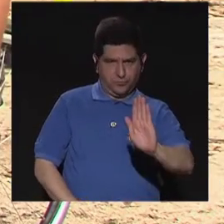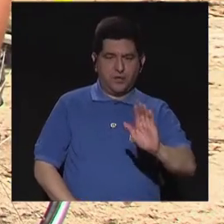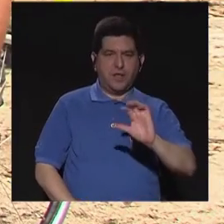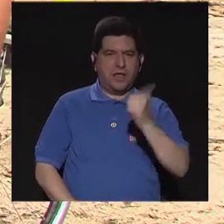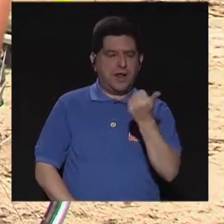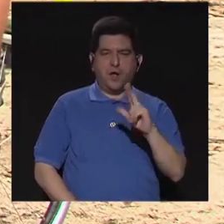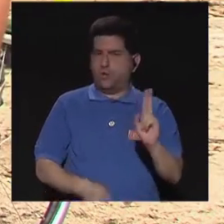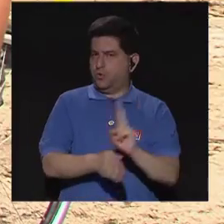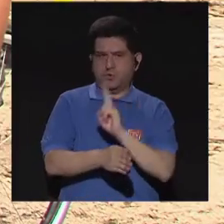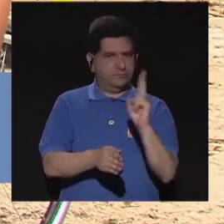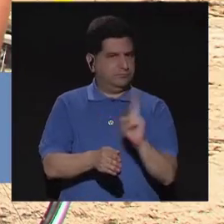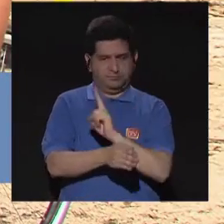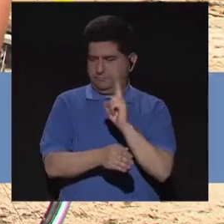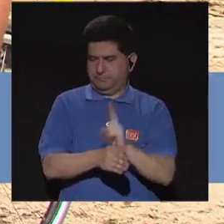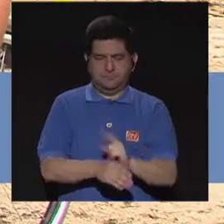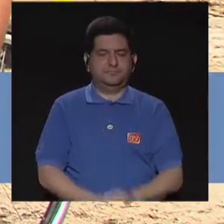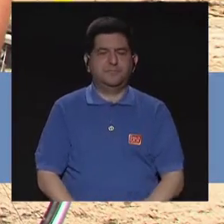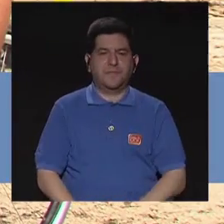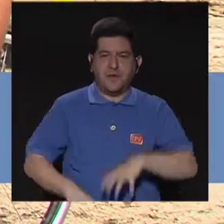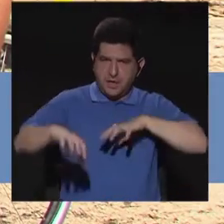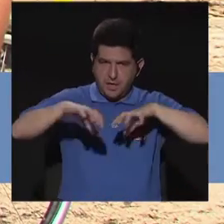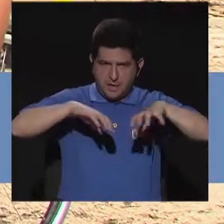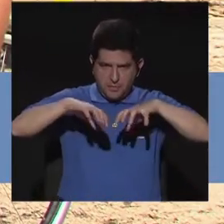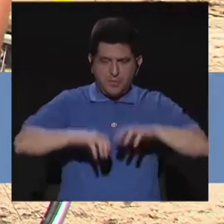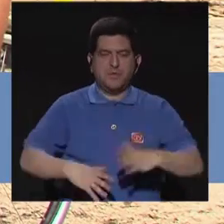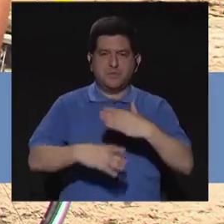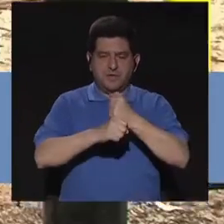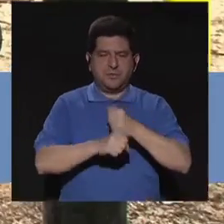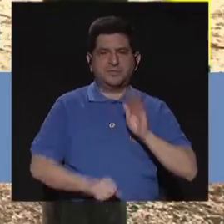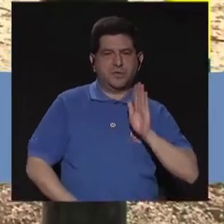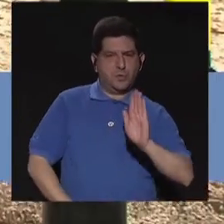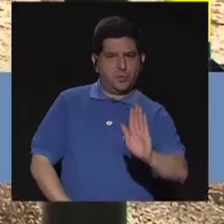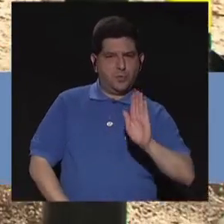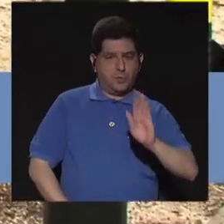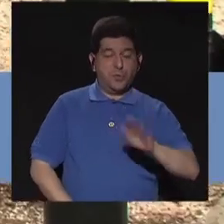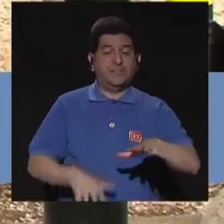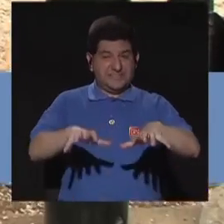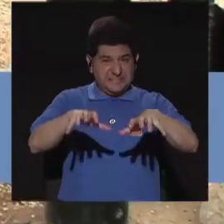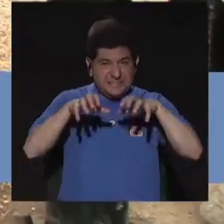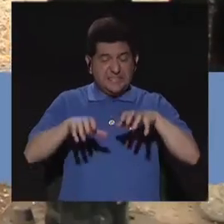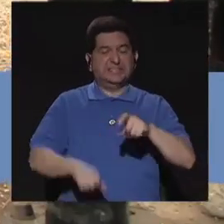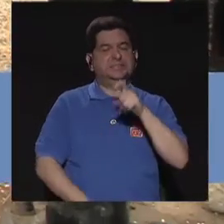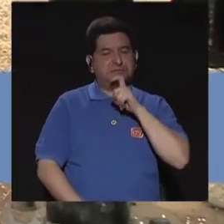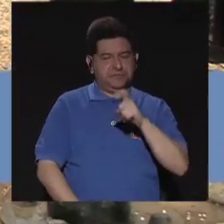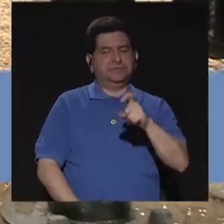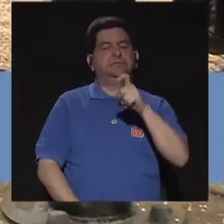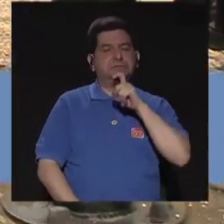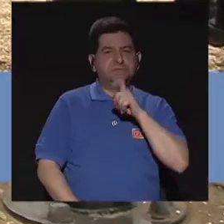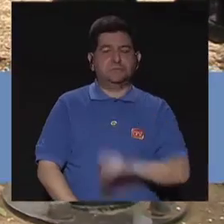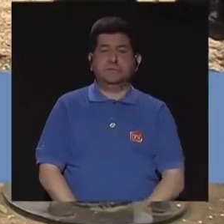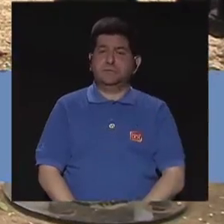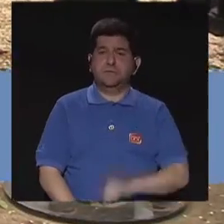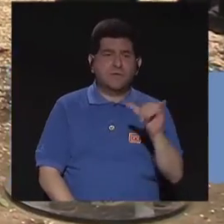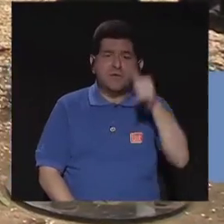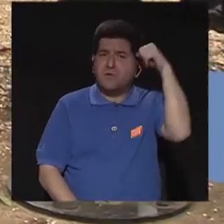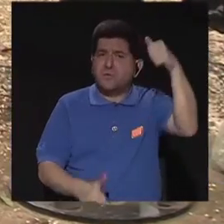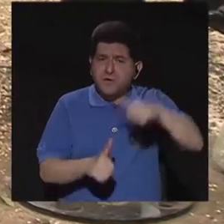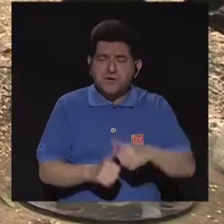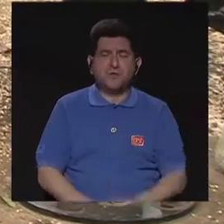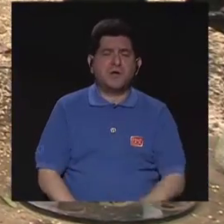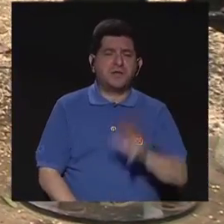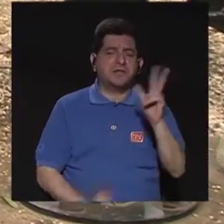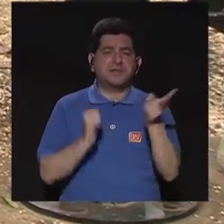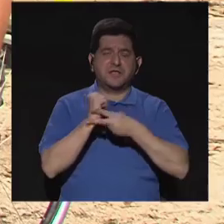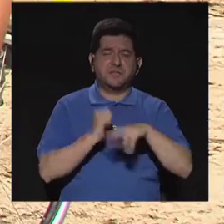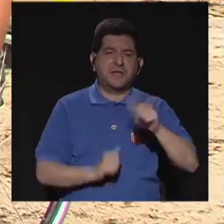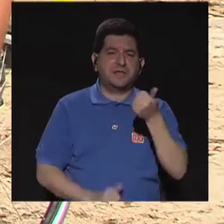Entonces la otra pierna queda como en el aire sostenida y hacemos el movimiento. Aquí el trabajo es un poquito más tenso y va a costar un poquito más. Igual, recuerden que vamos a